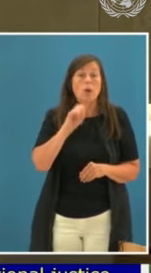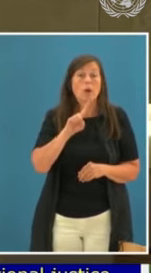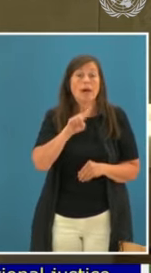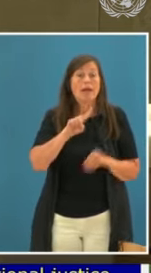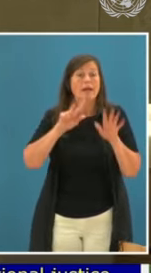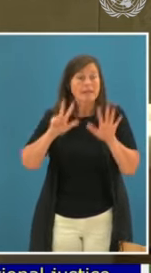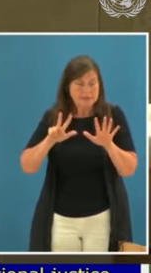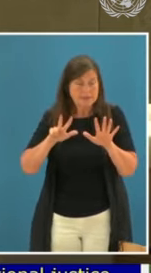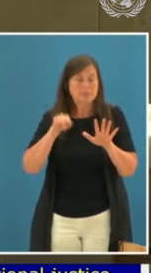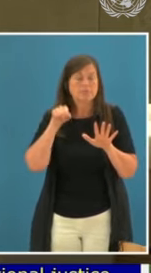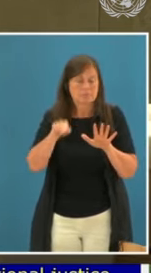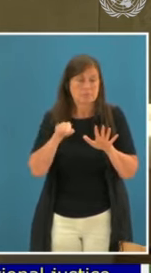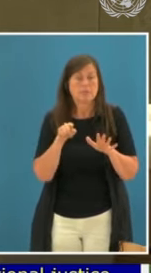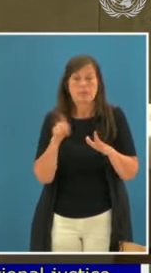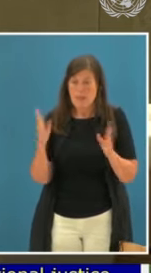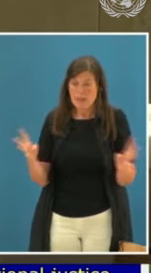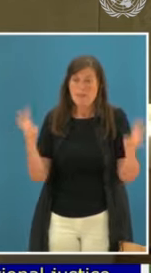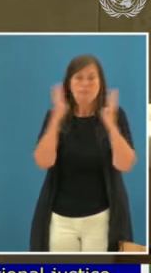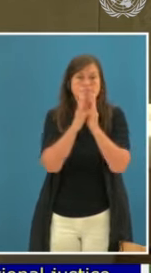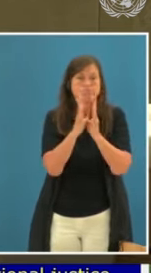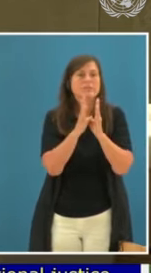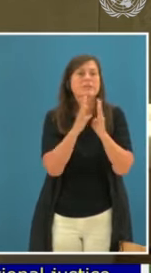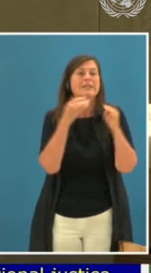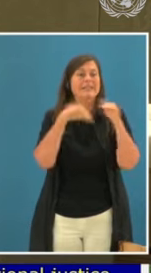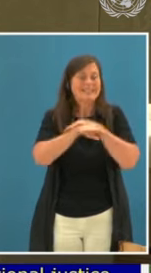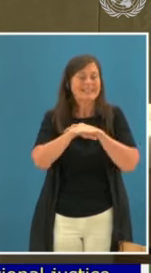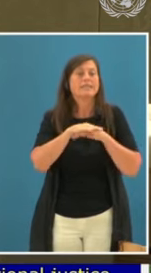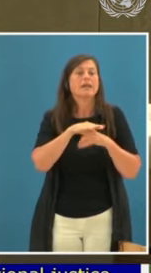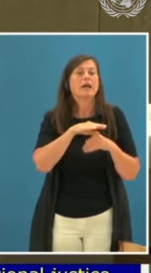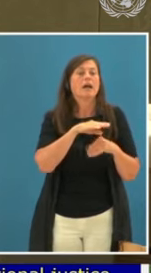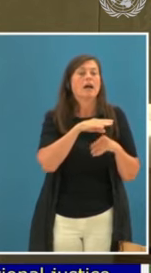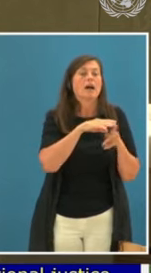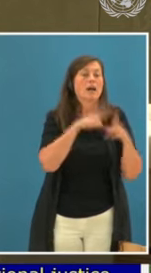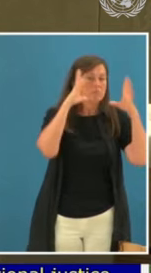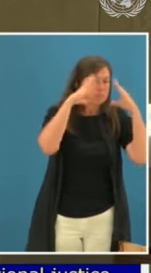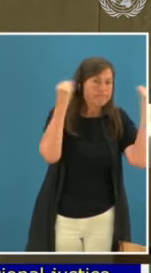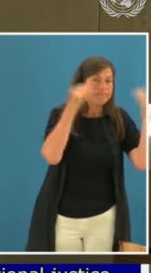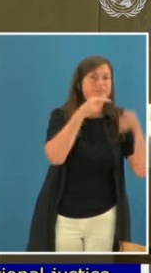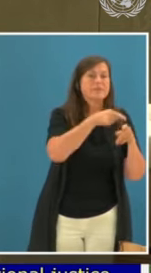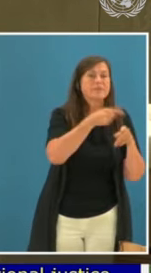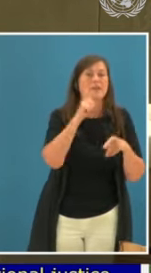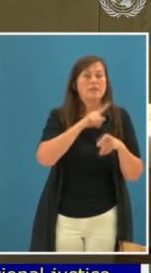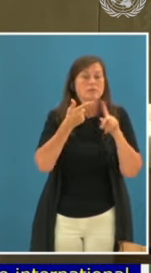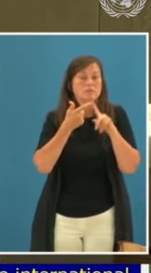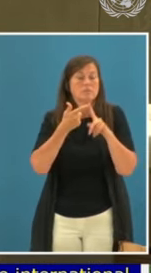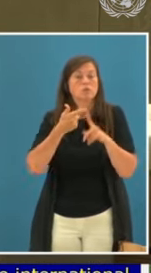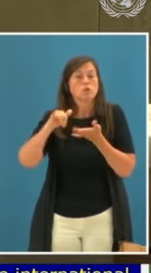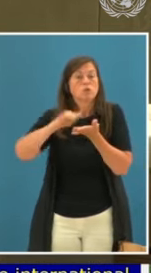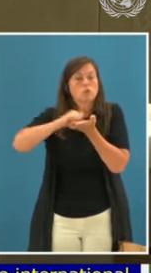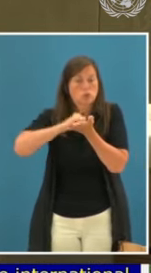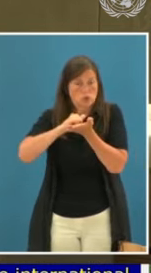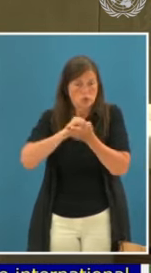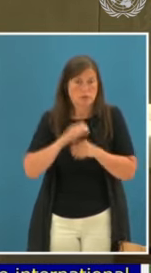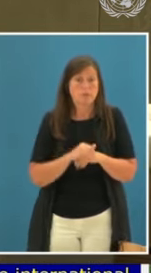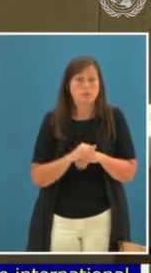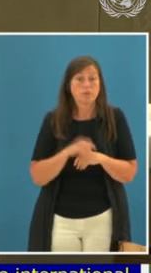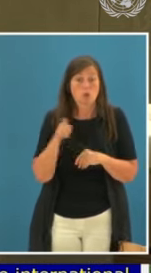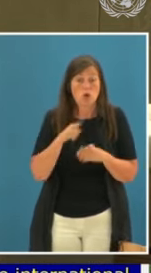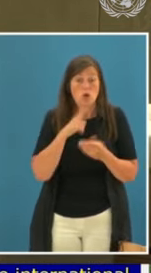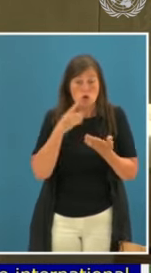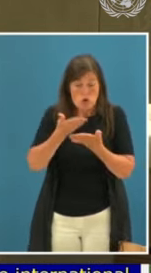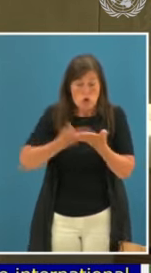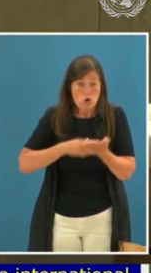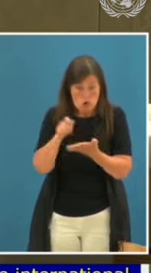El acompañamiento internacional es aún más importante cuando la justicia local no funciona. De acuerdo con el informe que la Organización Nacional